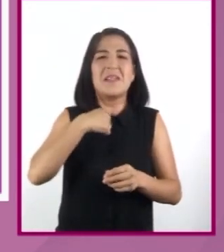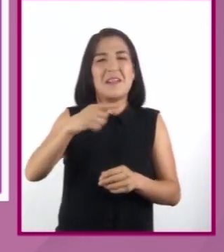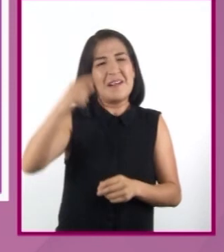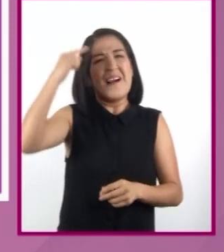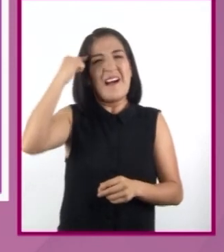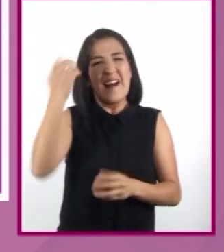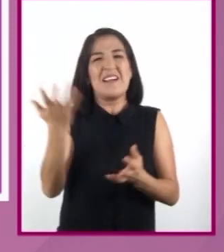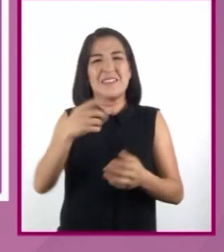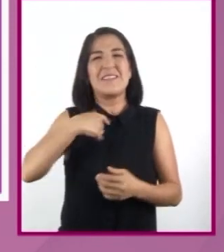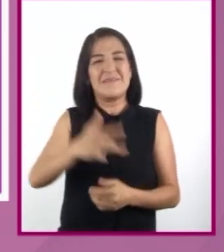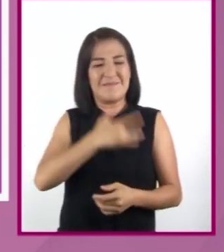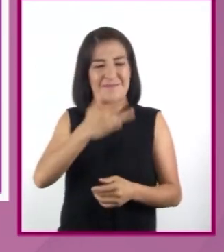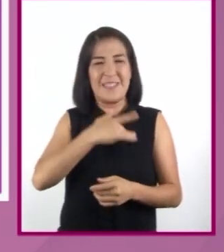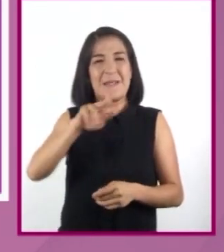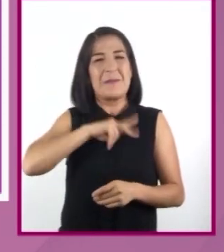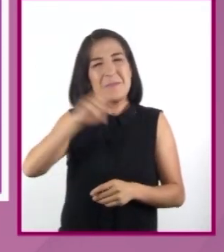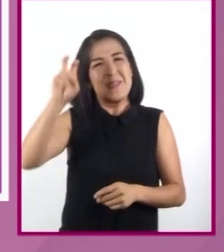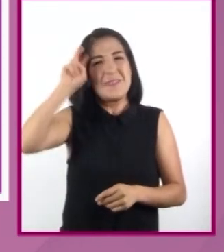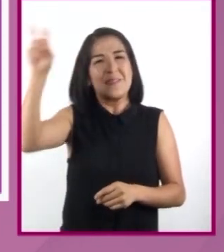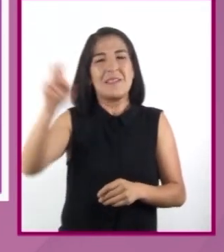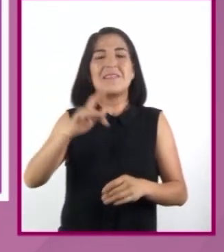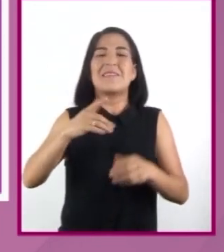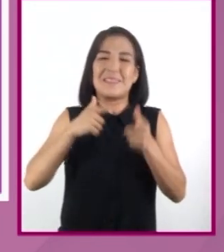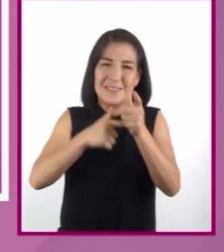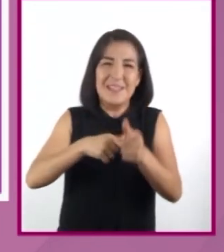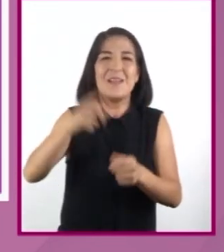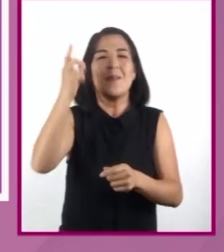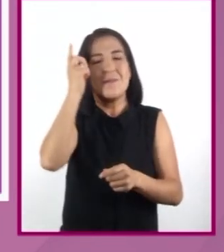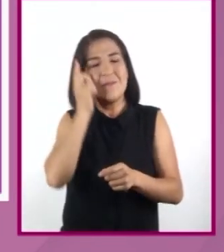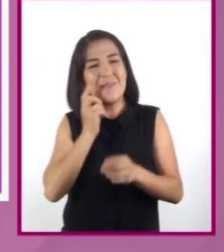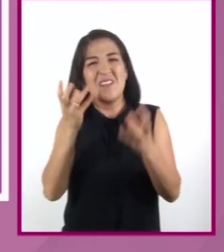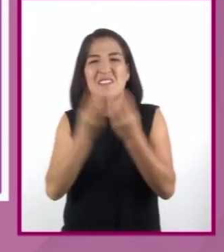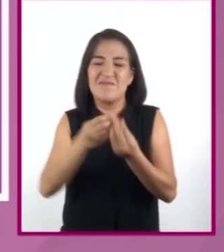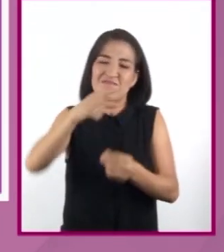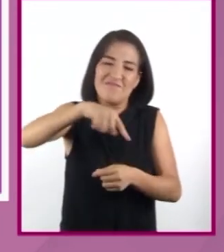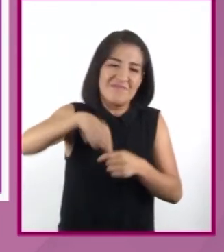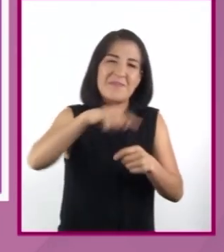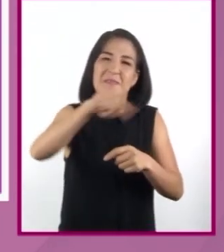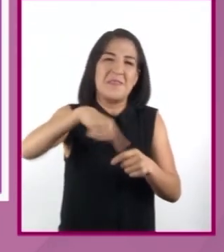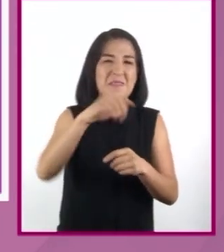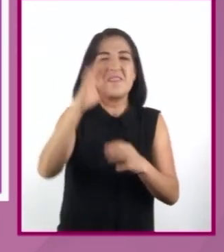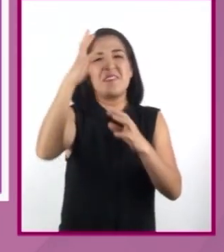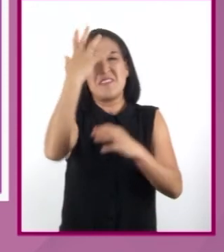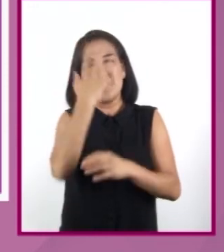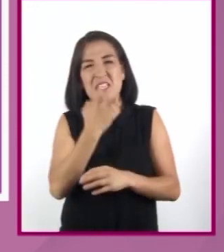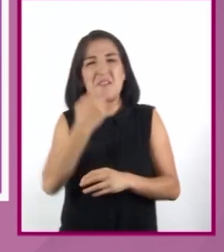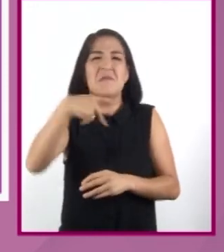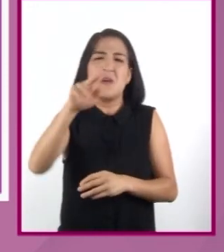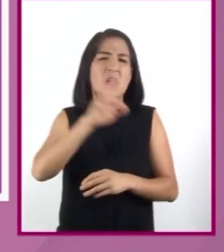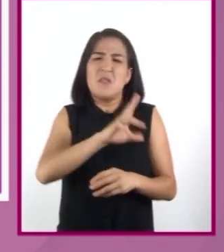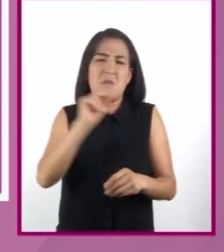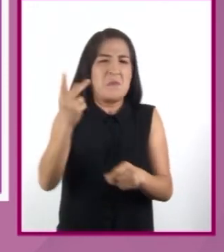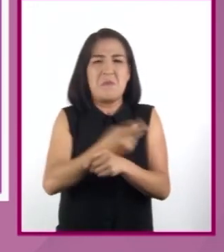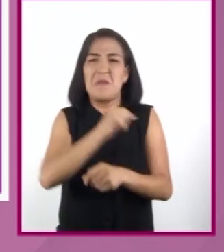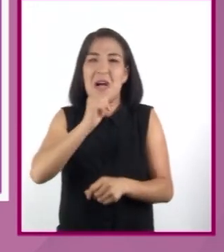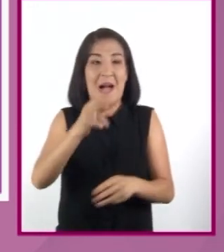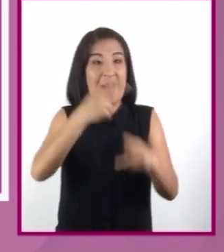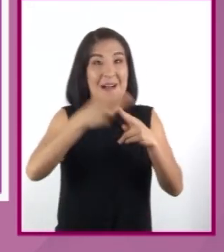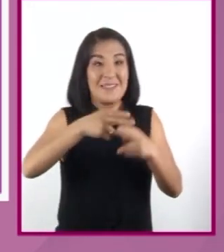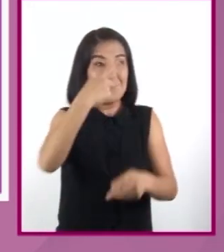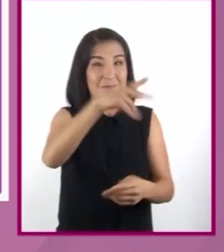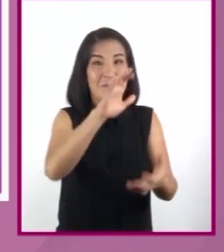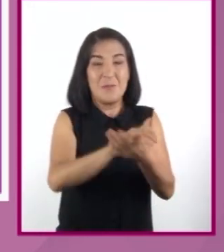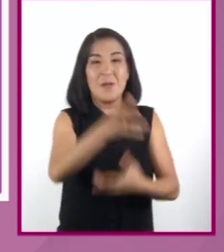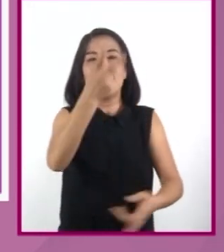sus antiguos sueños y aún vivía dormida en la casa hostil, sin querer pensar en nada hasta que llegaba su marido.